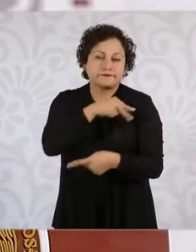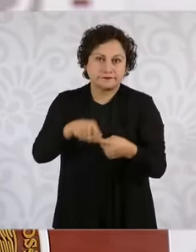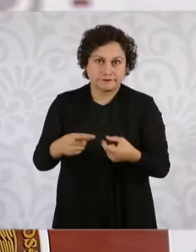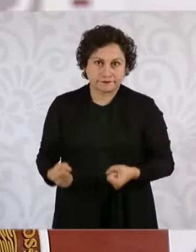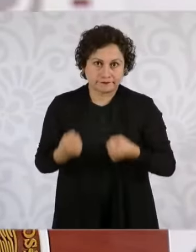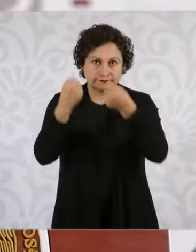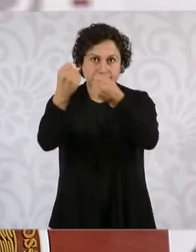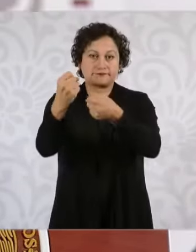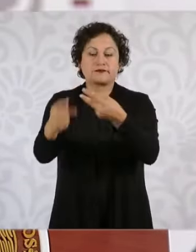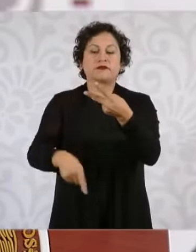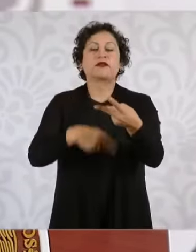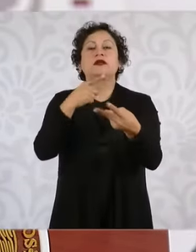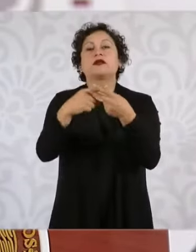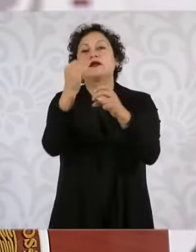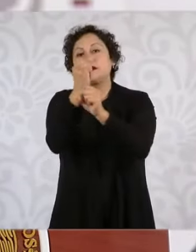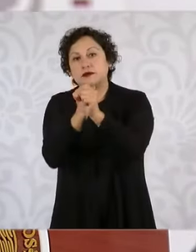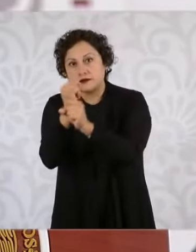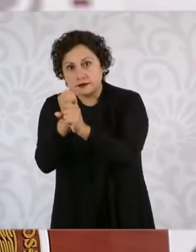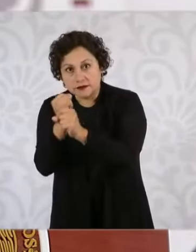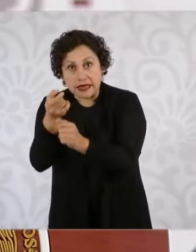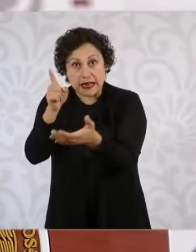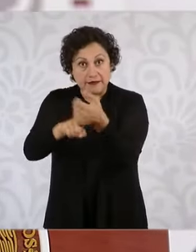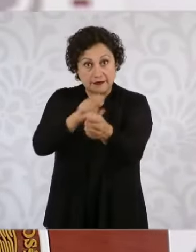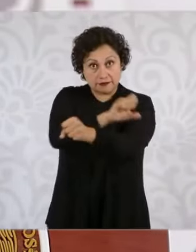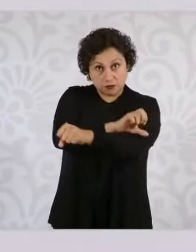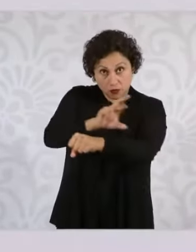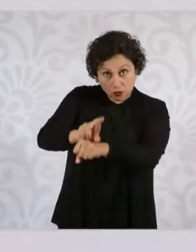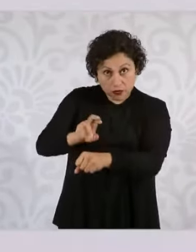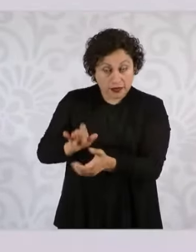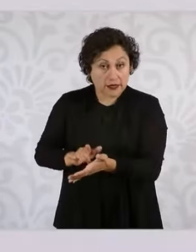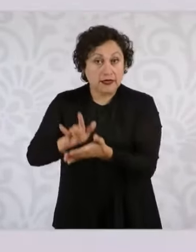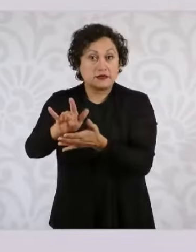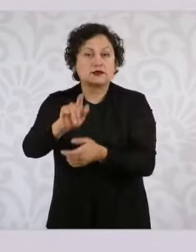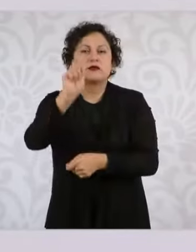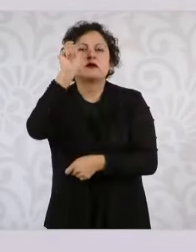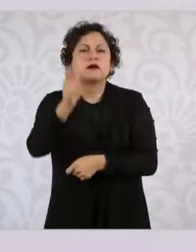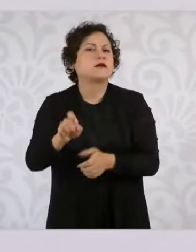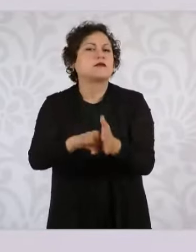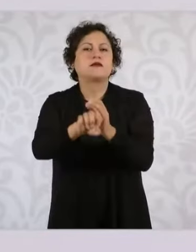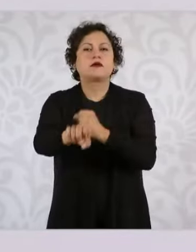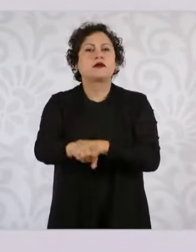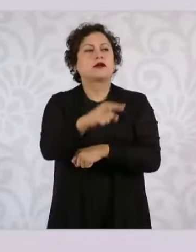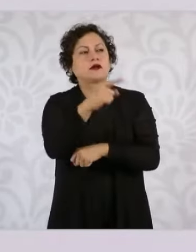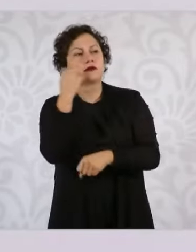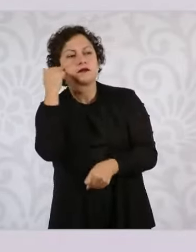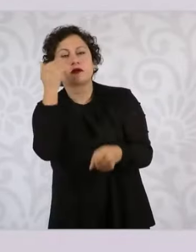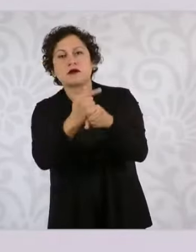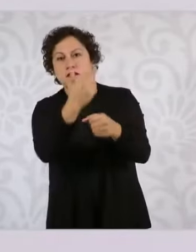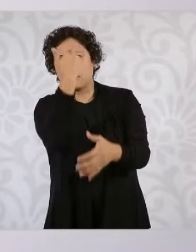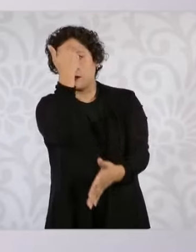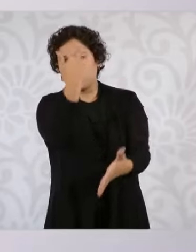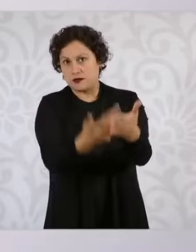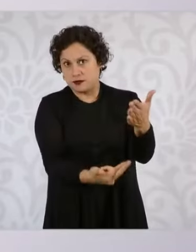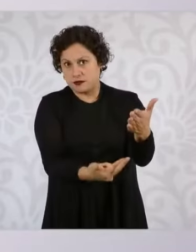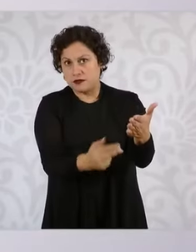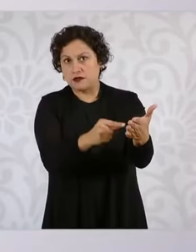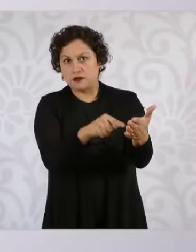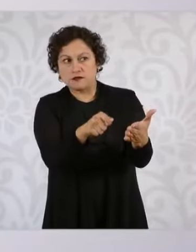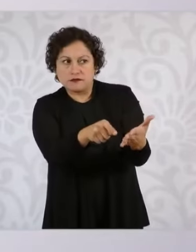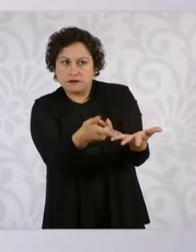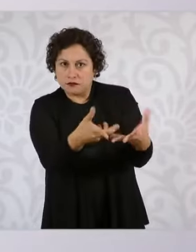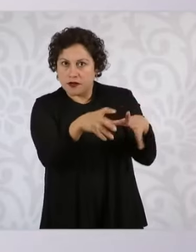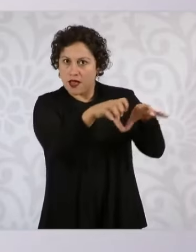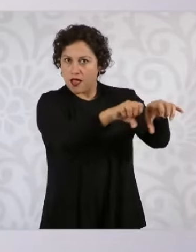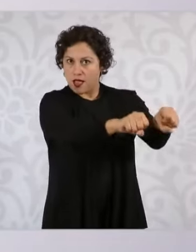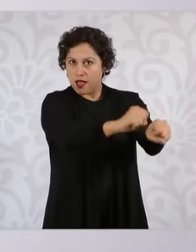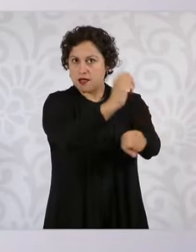investigación y la coordinación. Finalmente, ¿qué se busca? Que cuando se comete un delito, pues sea sancionado